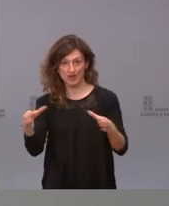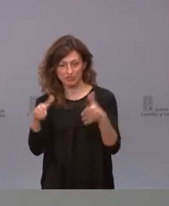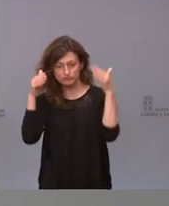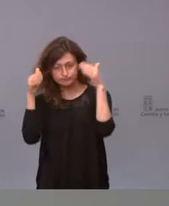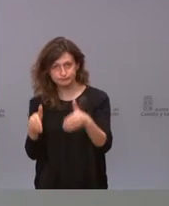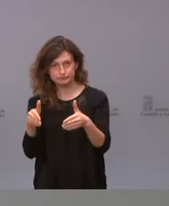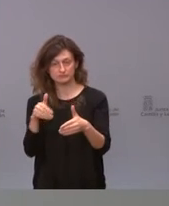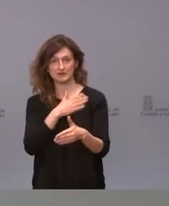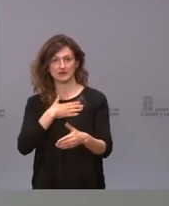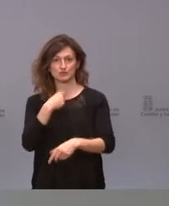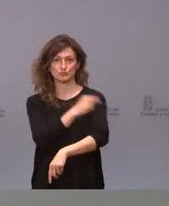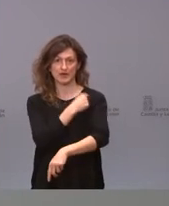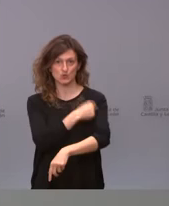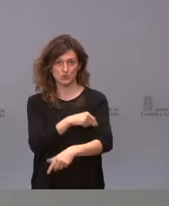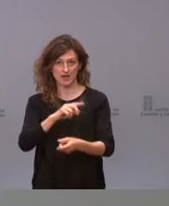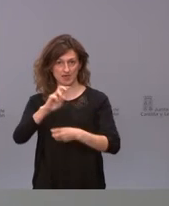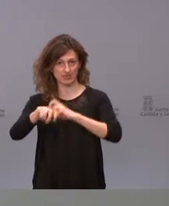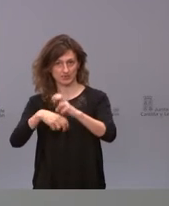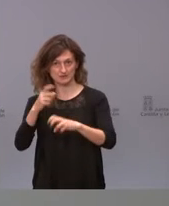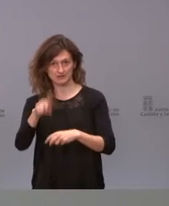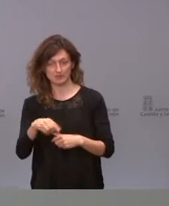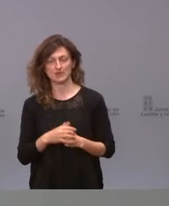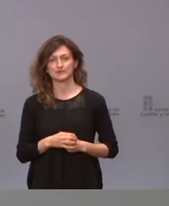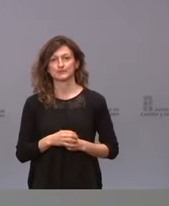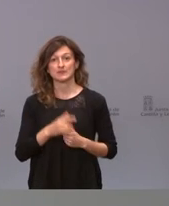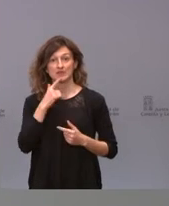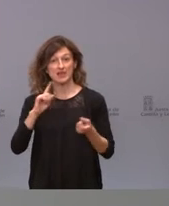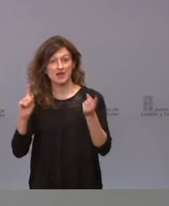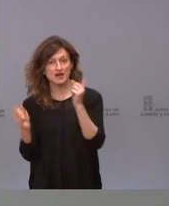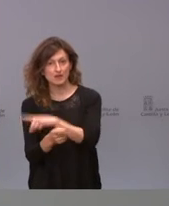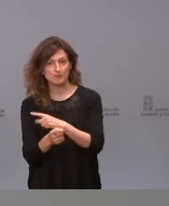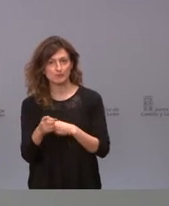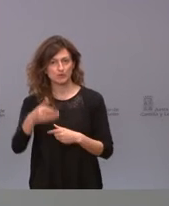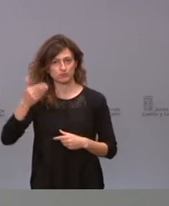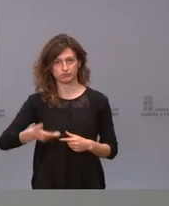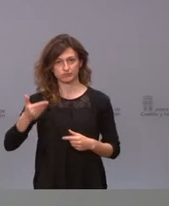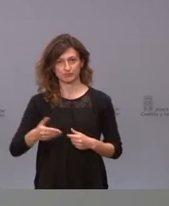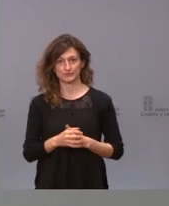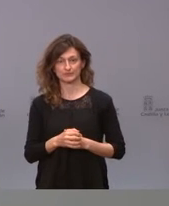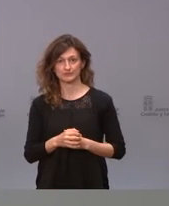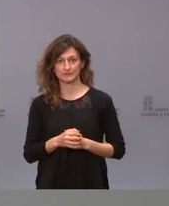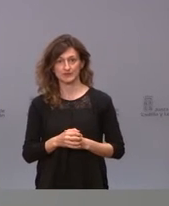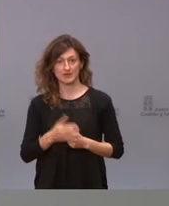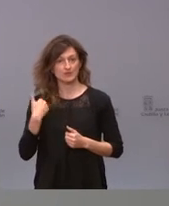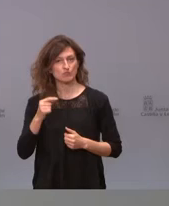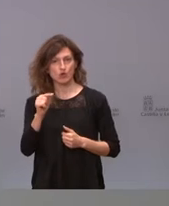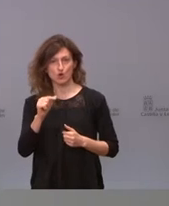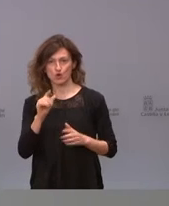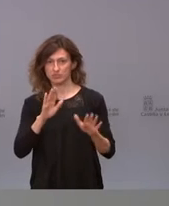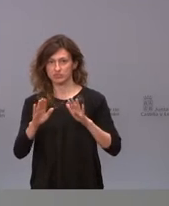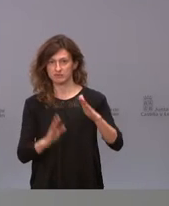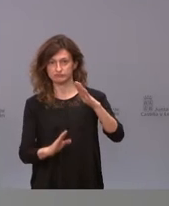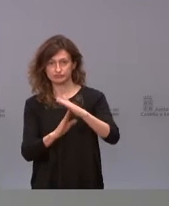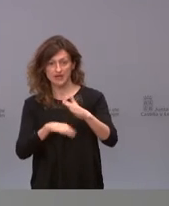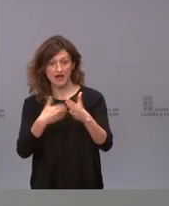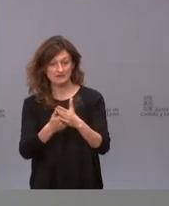nosotros tenemos que poner la vacuna y, por lo tanto, es un cambio muy importante. Lo detuvimos cautelarmente hasta tener